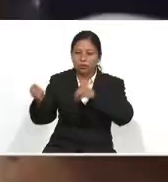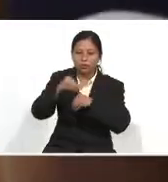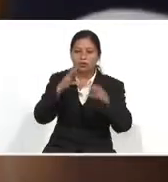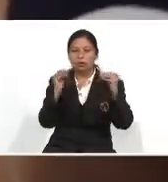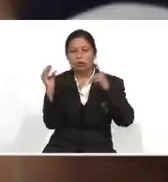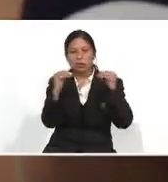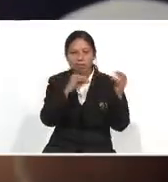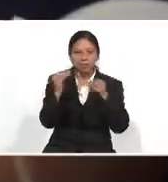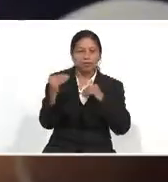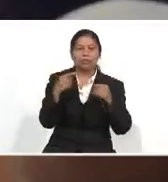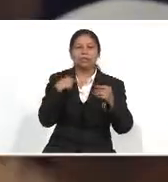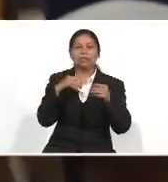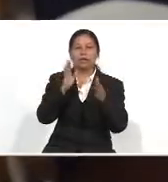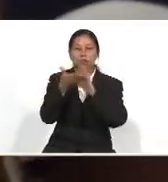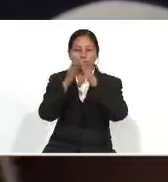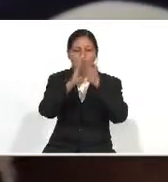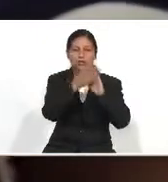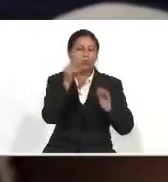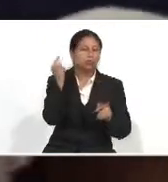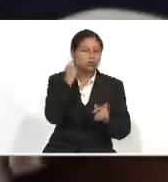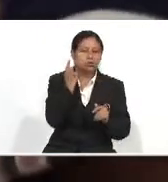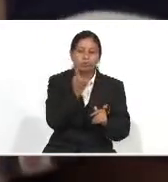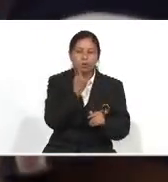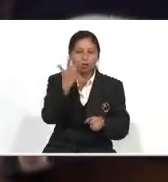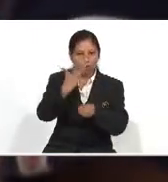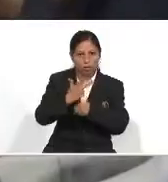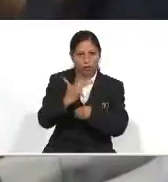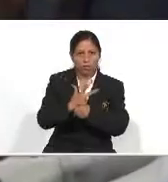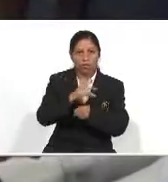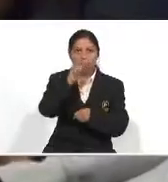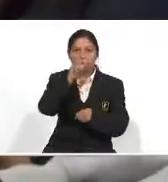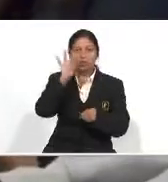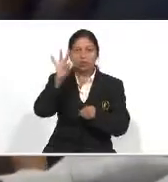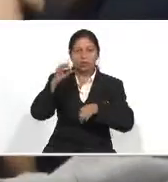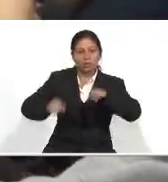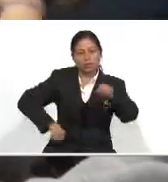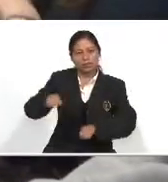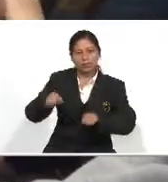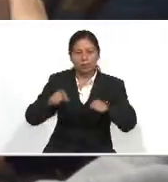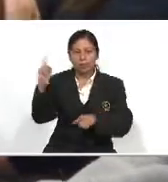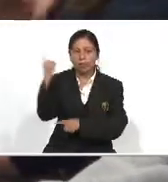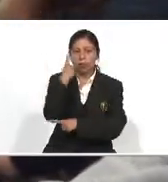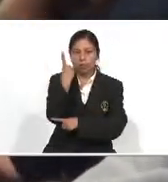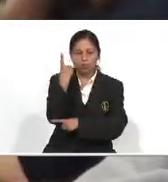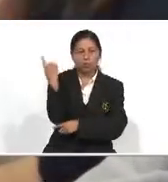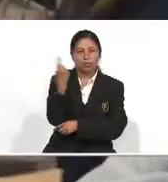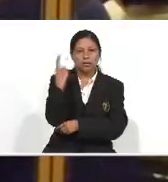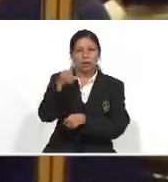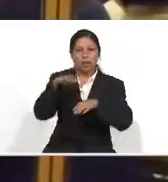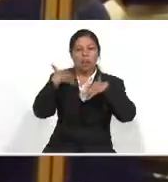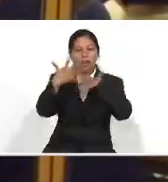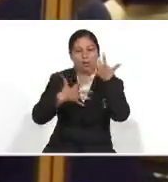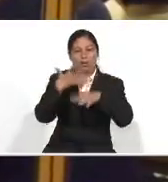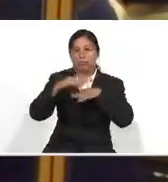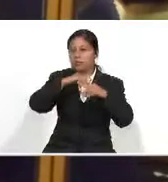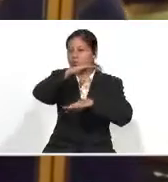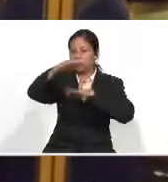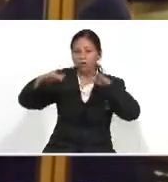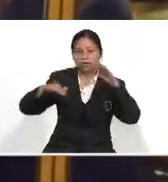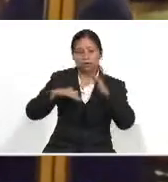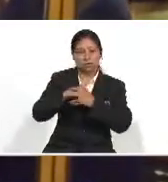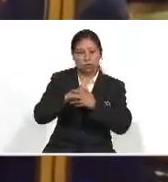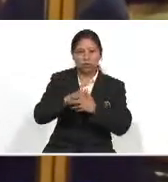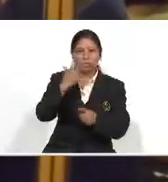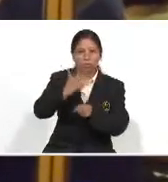divulgación de experiencias De la comunidad sorda En Guatemala Y este 23 de septiembre Se celebrará por primera vez El Día de la Lengua de Señas En todo el territorio